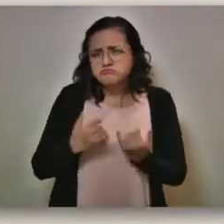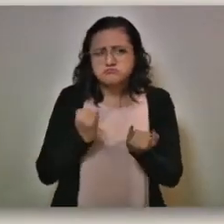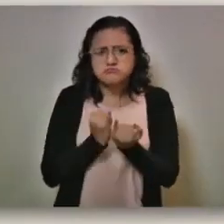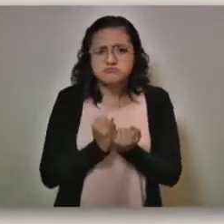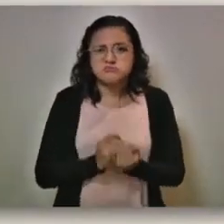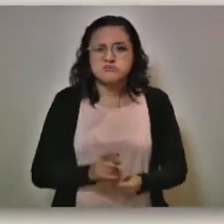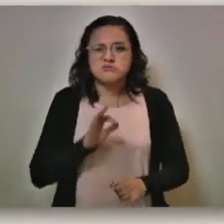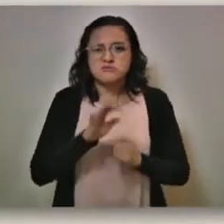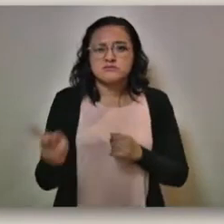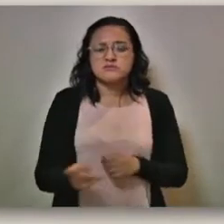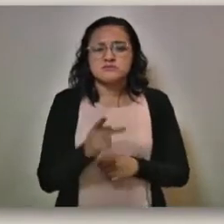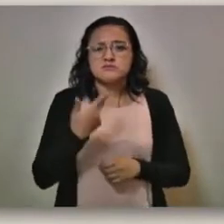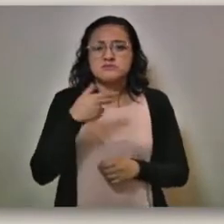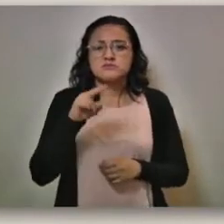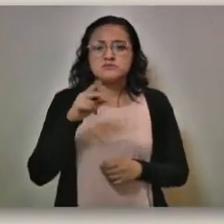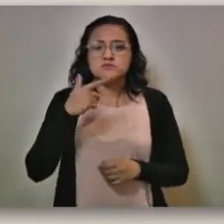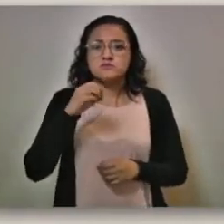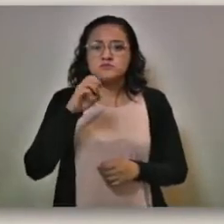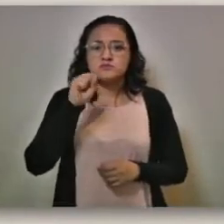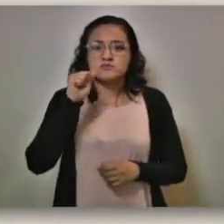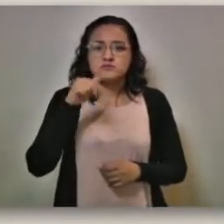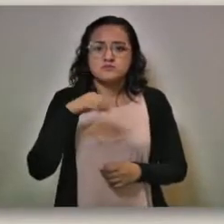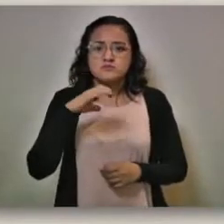Última pregunta, Hugo Sánchez, 5 Radio.